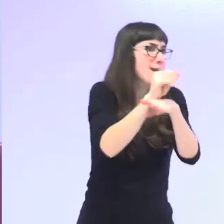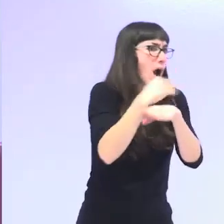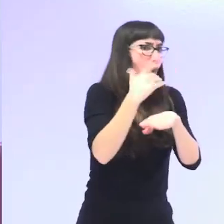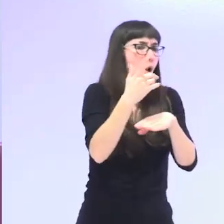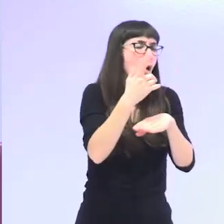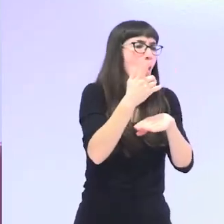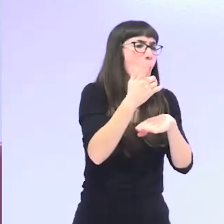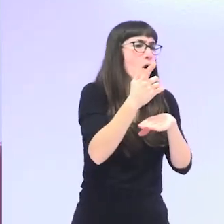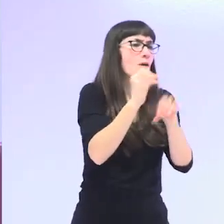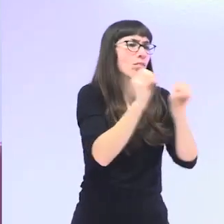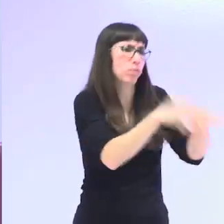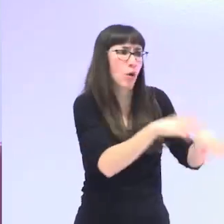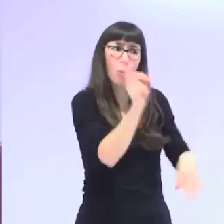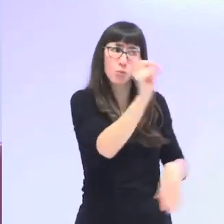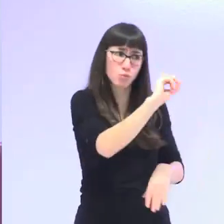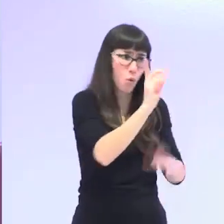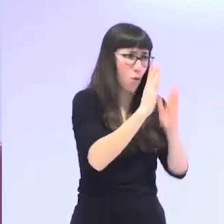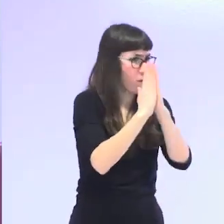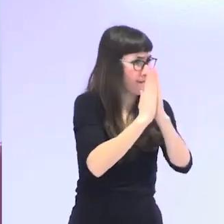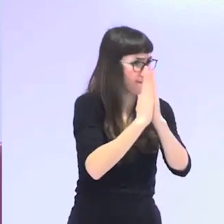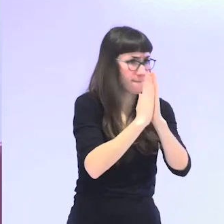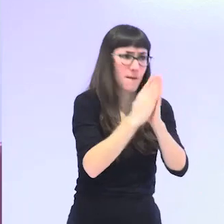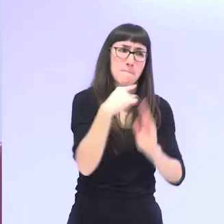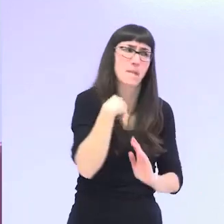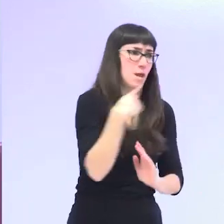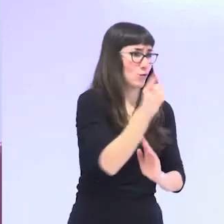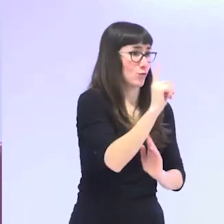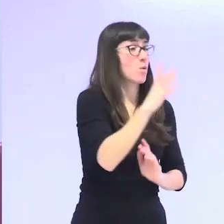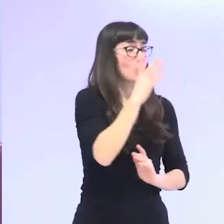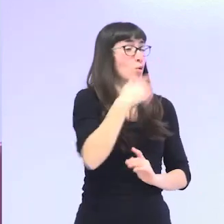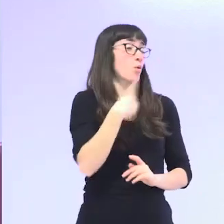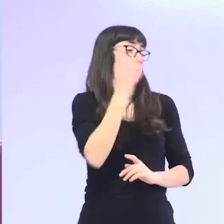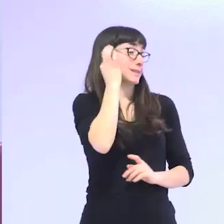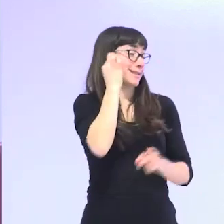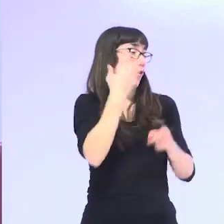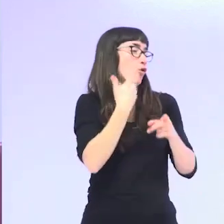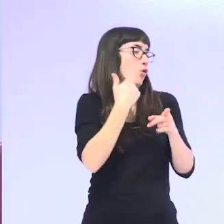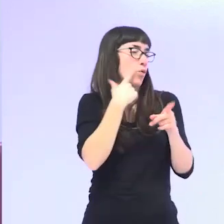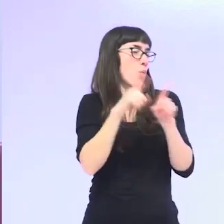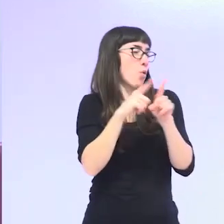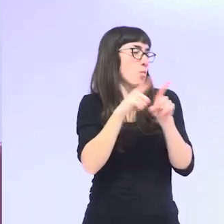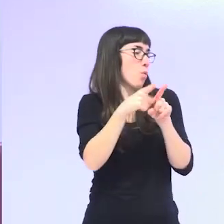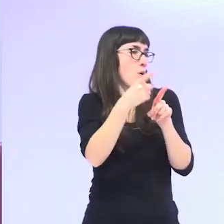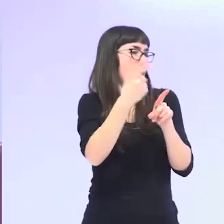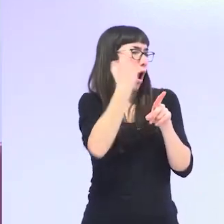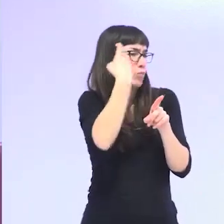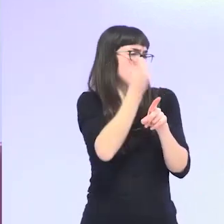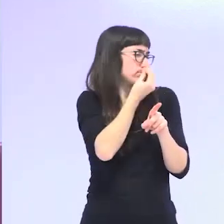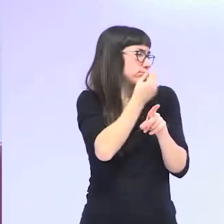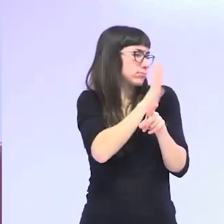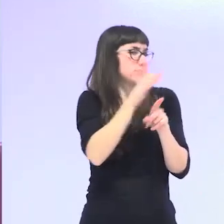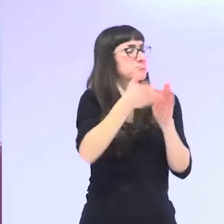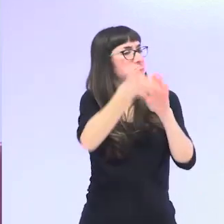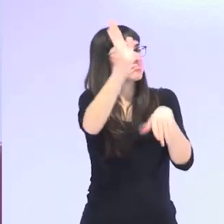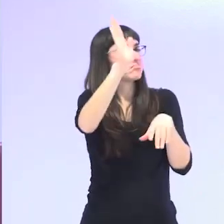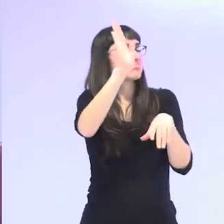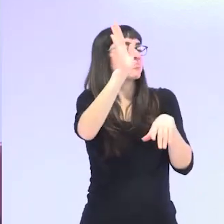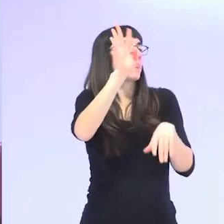beca os lo digo porque yo tuve una alumna magnífica que sacó la primera de su promoción le dieron una beca para irse a Dinamarca y no se fue